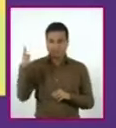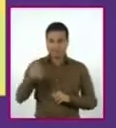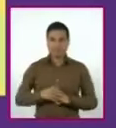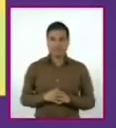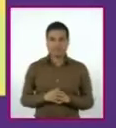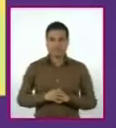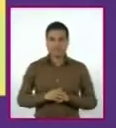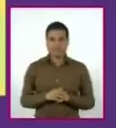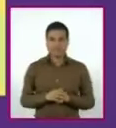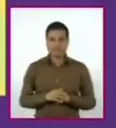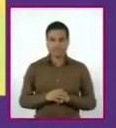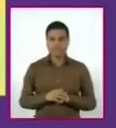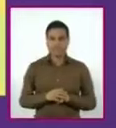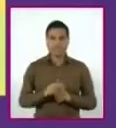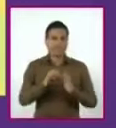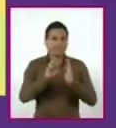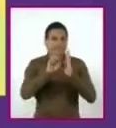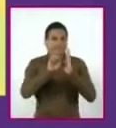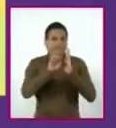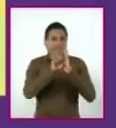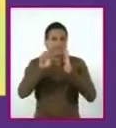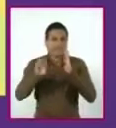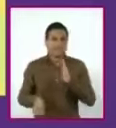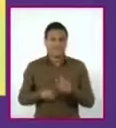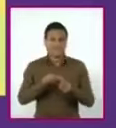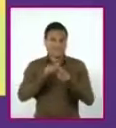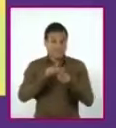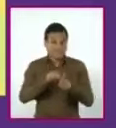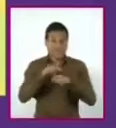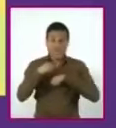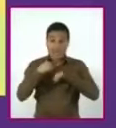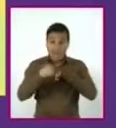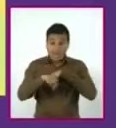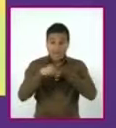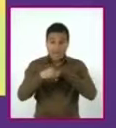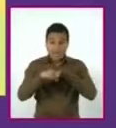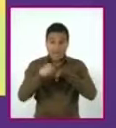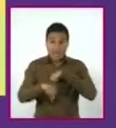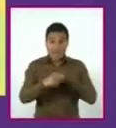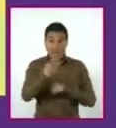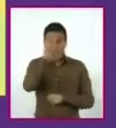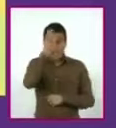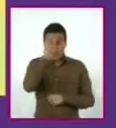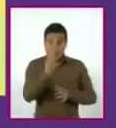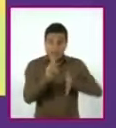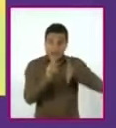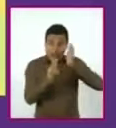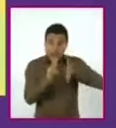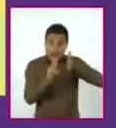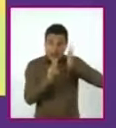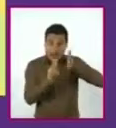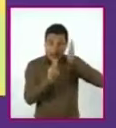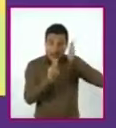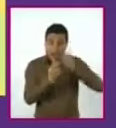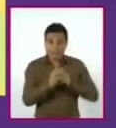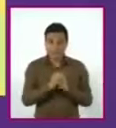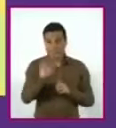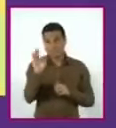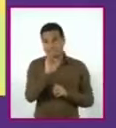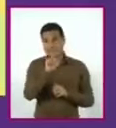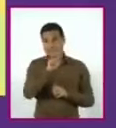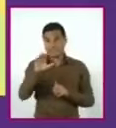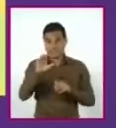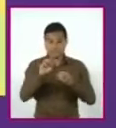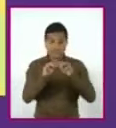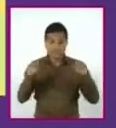si hubiese seguido cayendo y hubiera avanzado hasta una distancia de 100 metros,